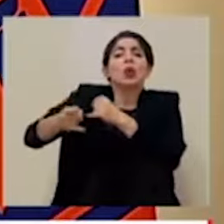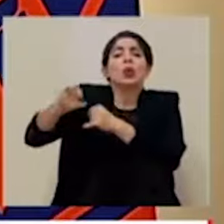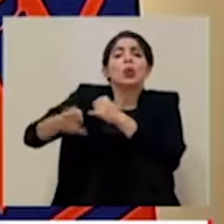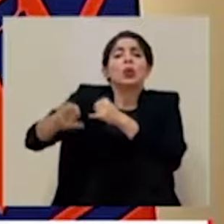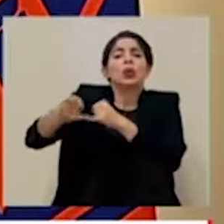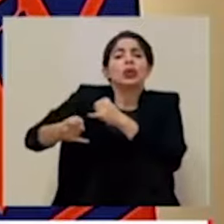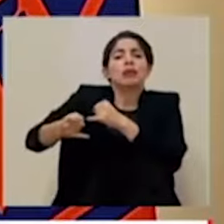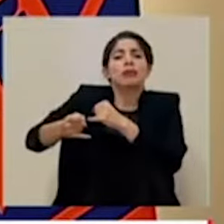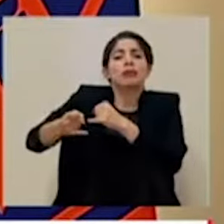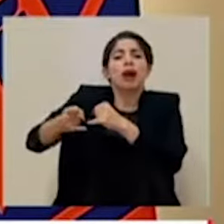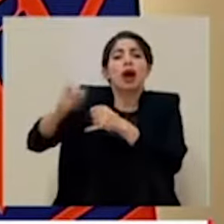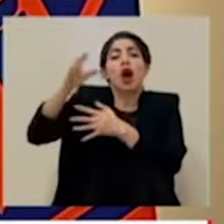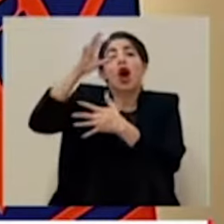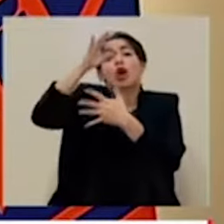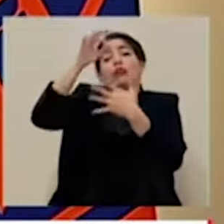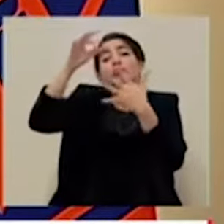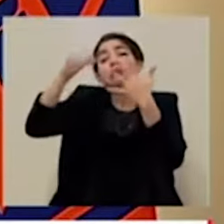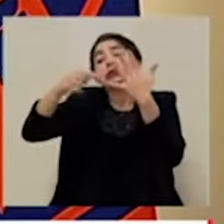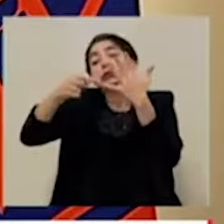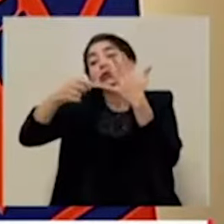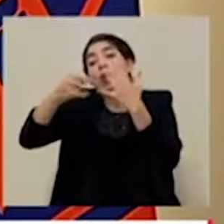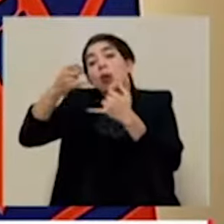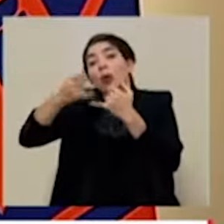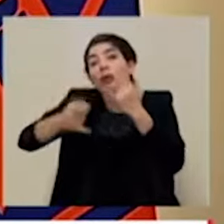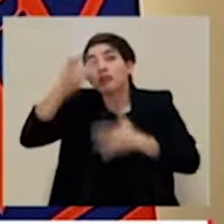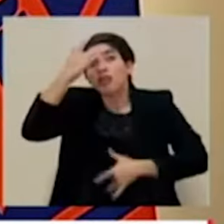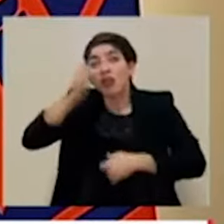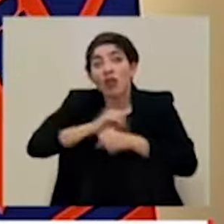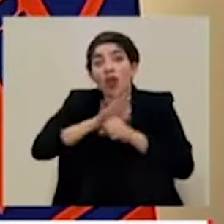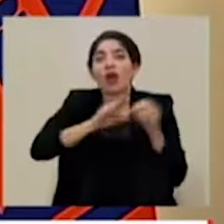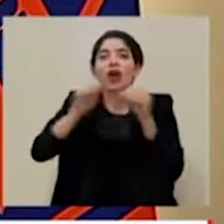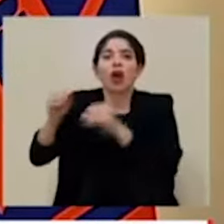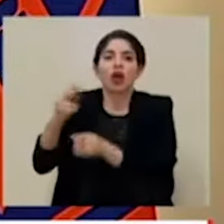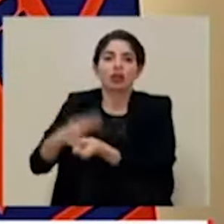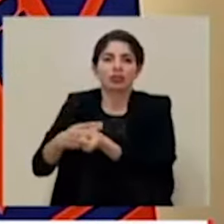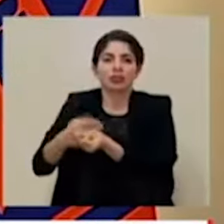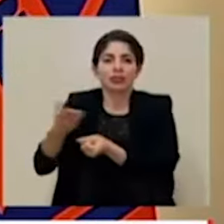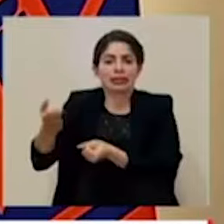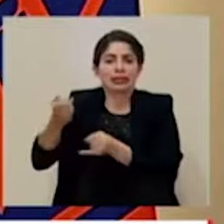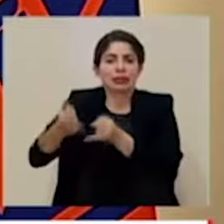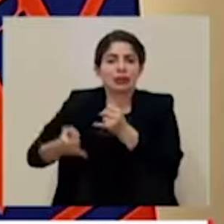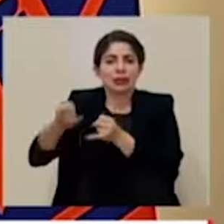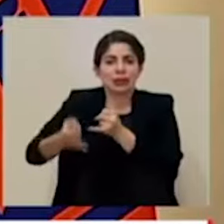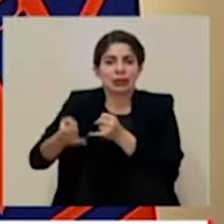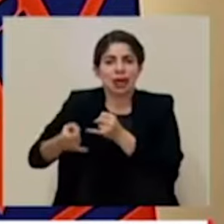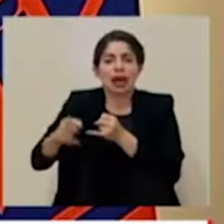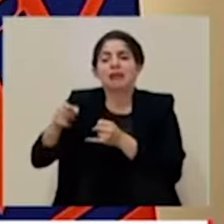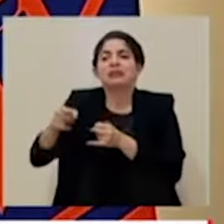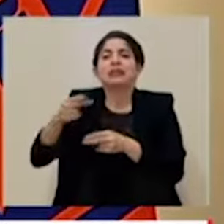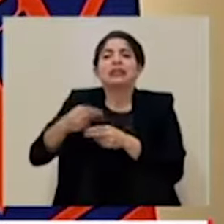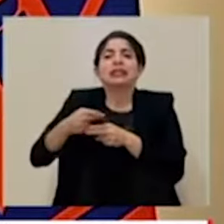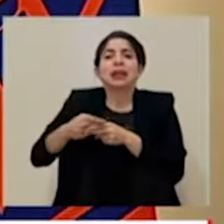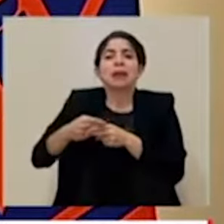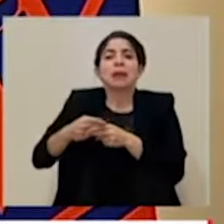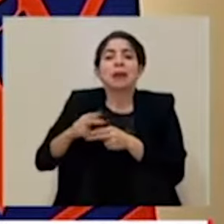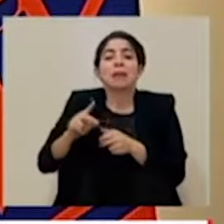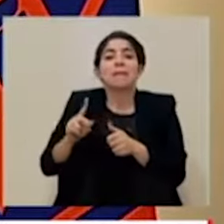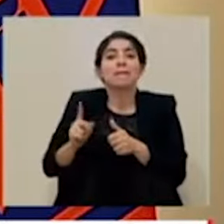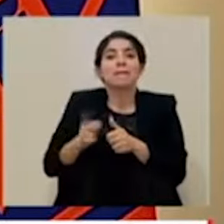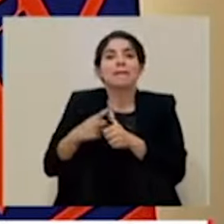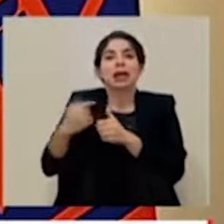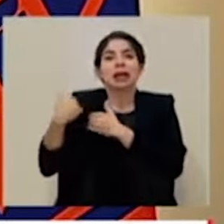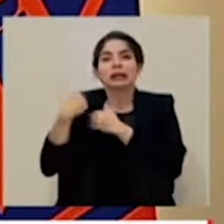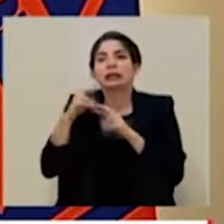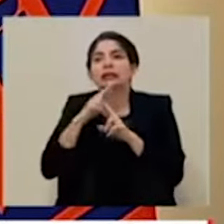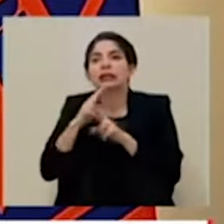opción que tiene una persona que enferma por COVID y es donde están los que llamamos los primeros respondedores